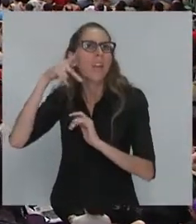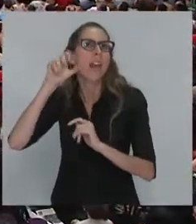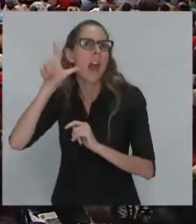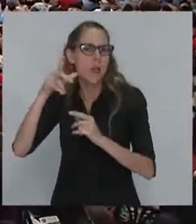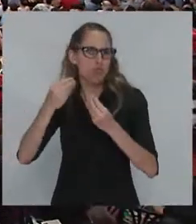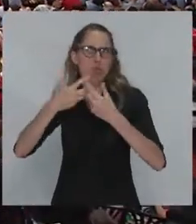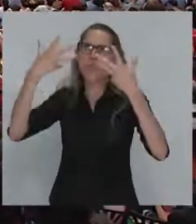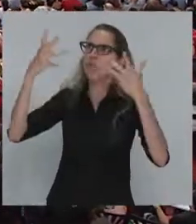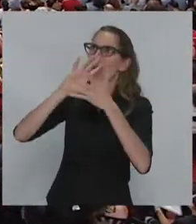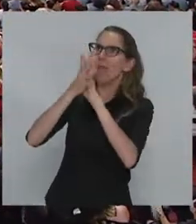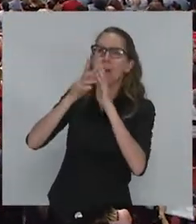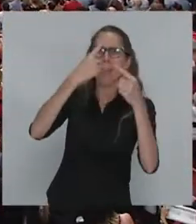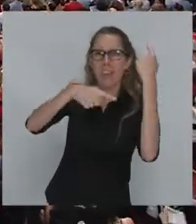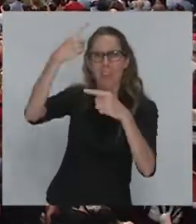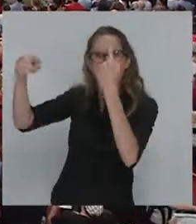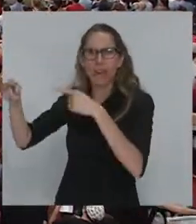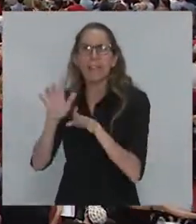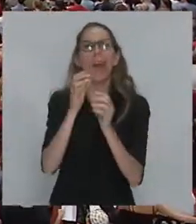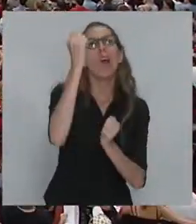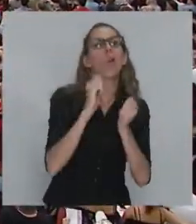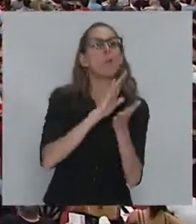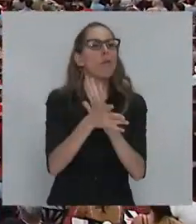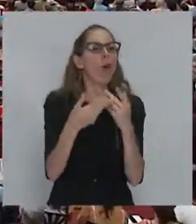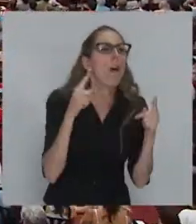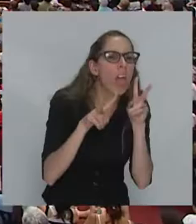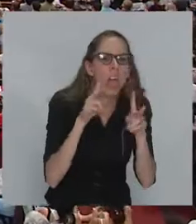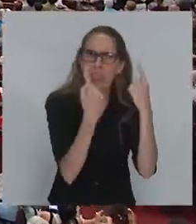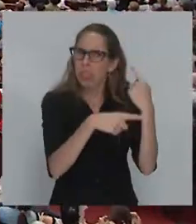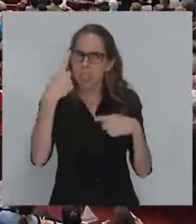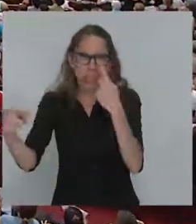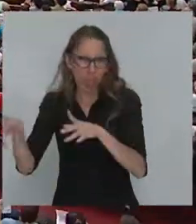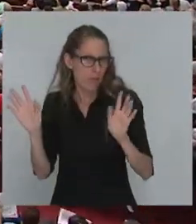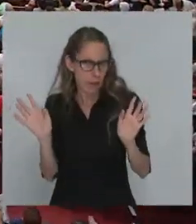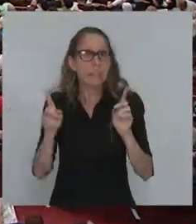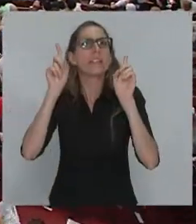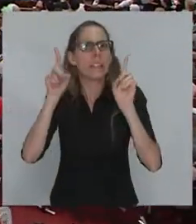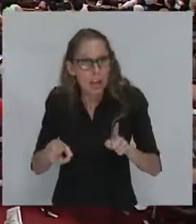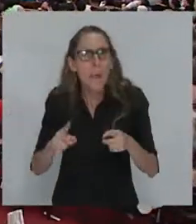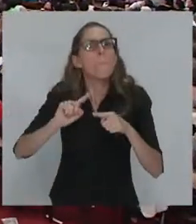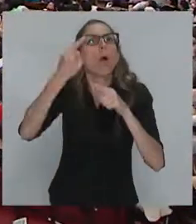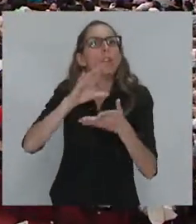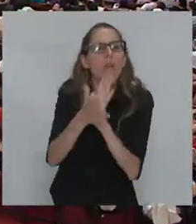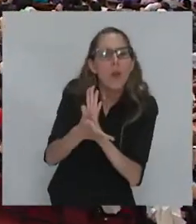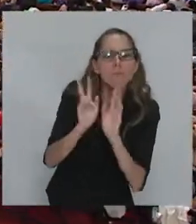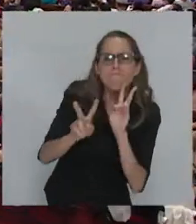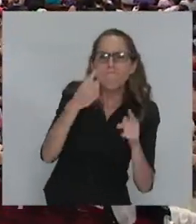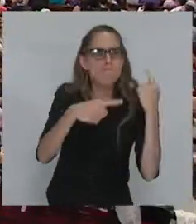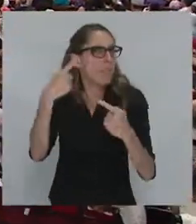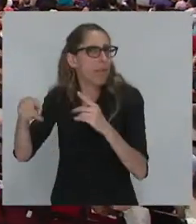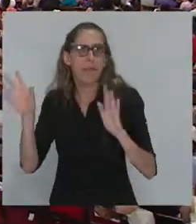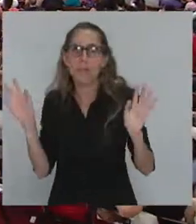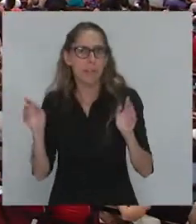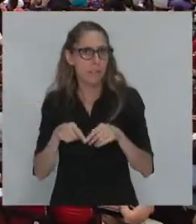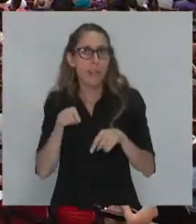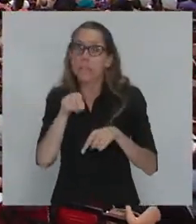muchas maneras de practicar la economía, y también existen muchas maneras de practicar la política. Es una cuestión